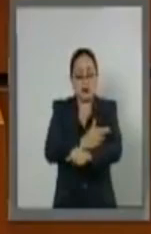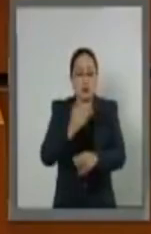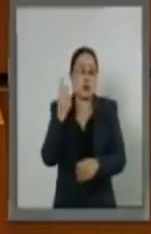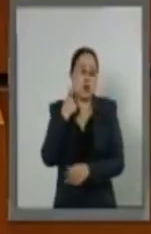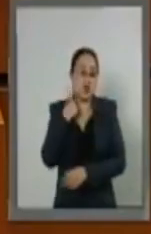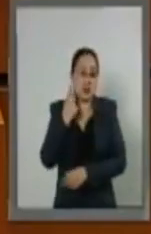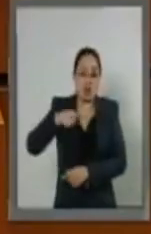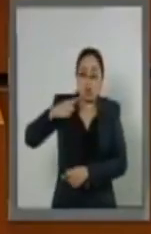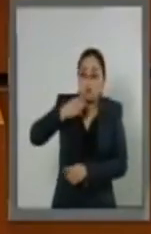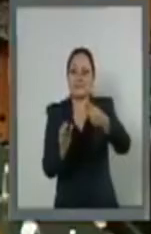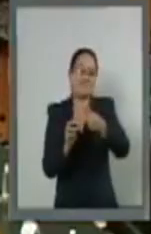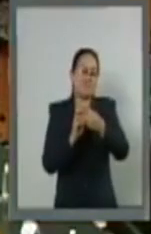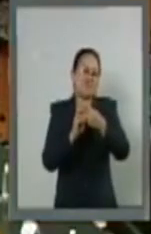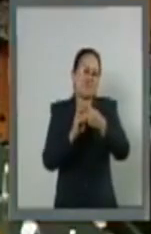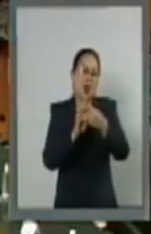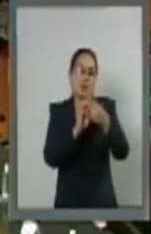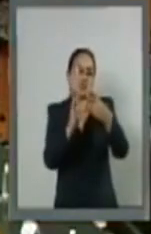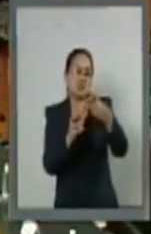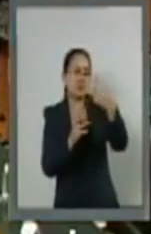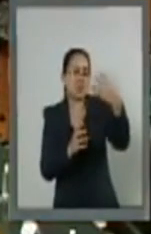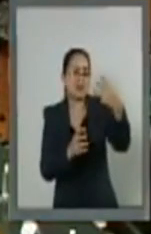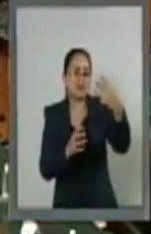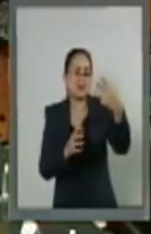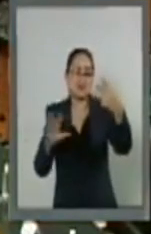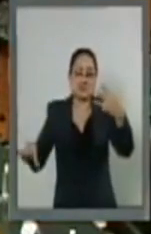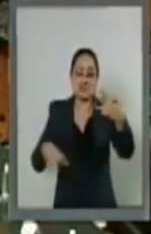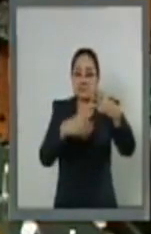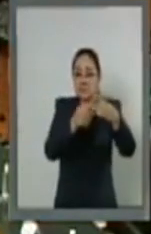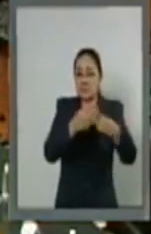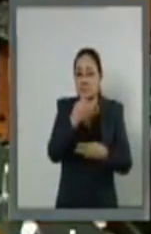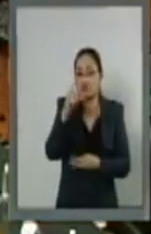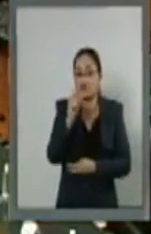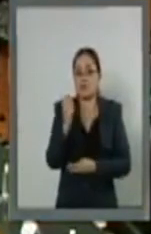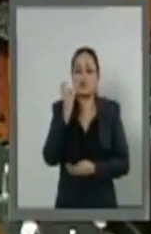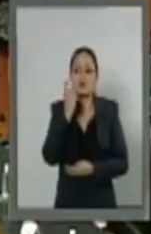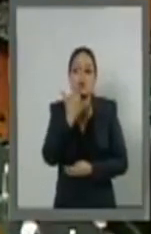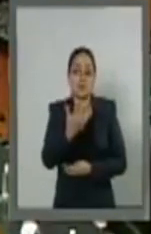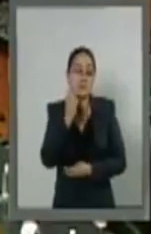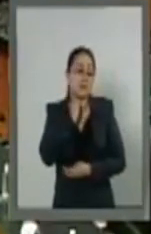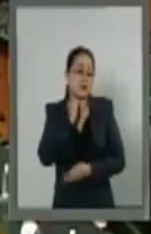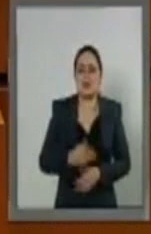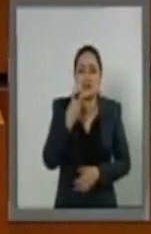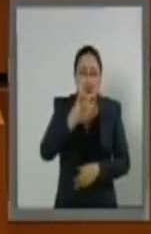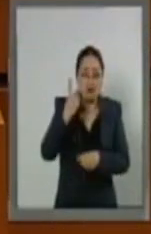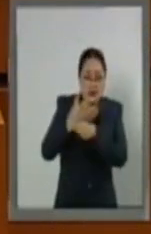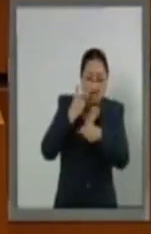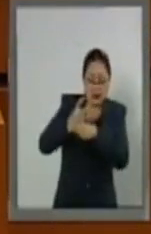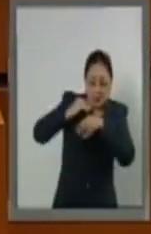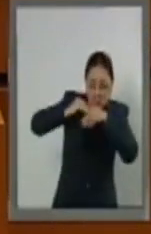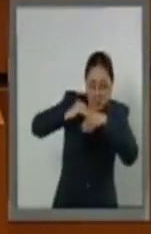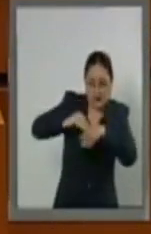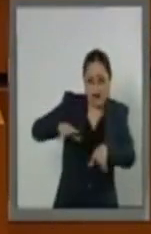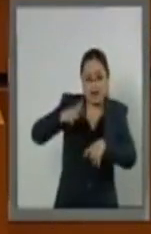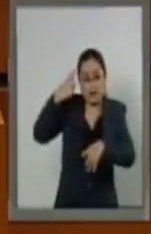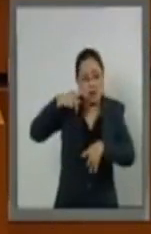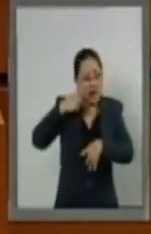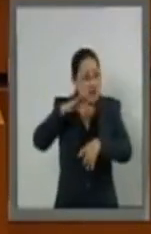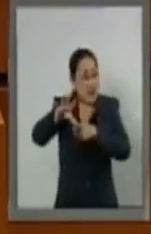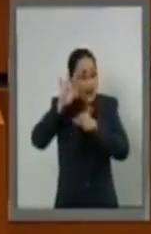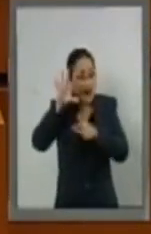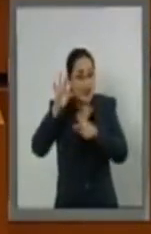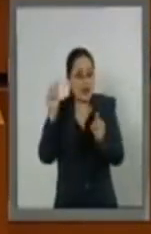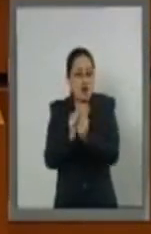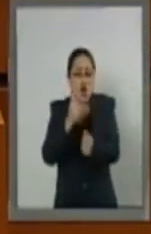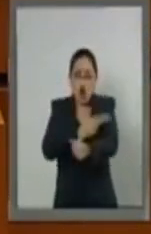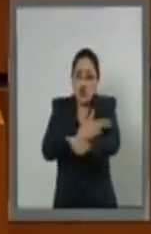estar en contra. Esa no es una convocatoria para una elección transparente,